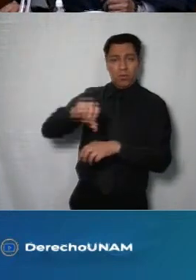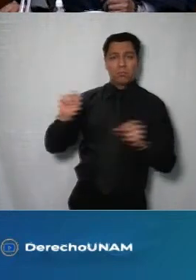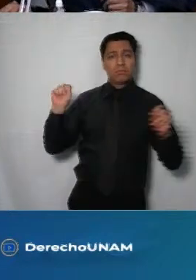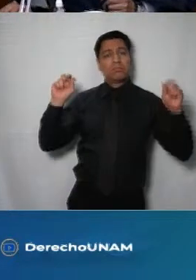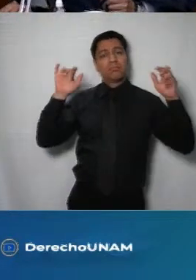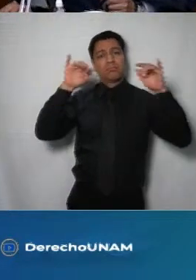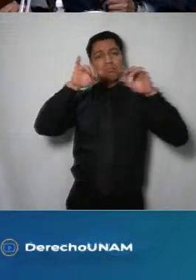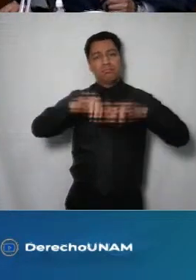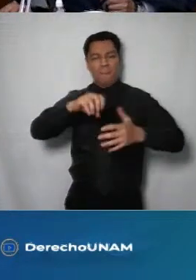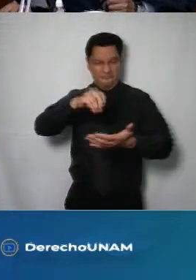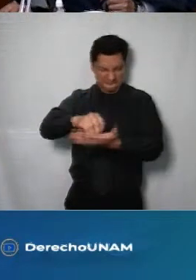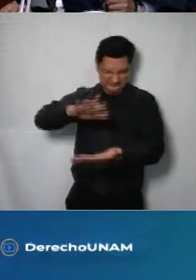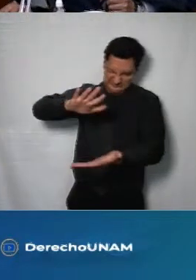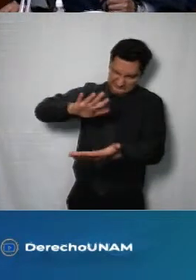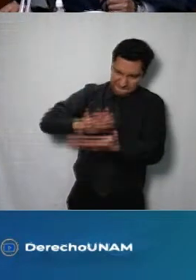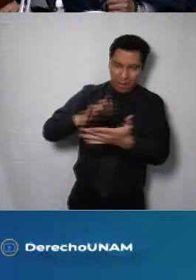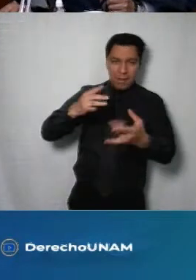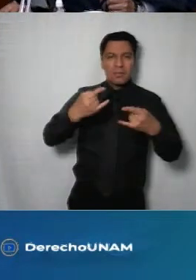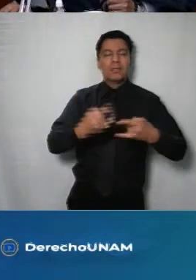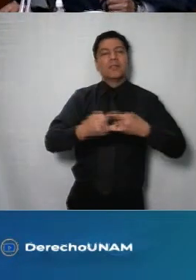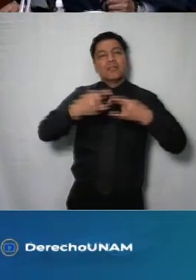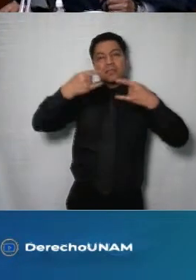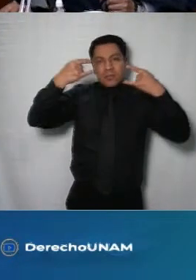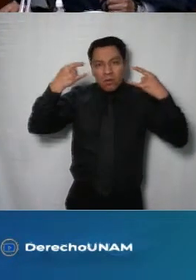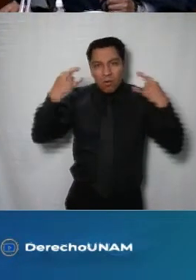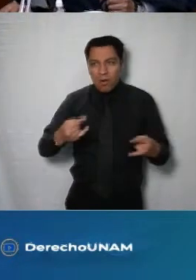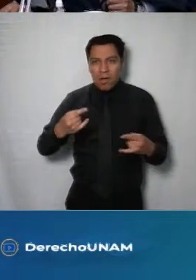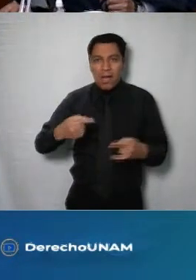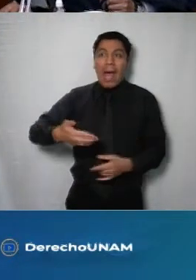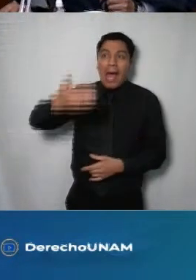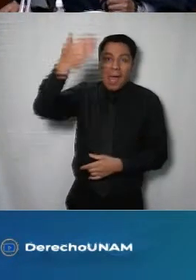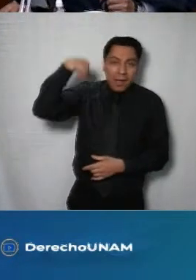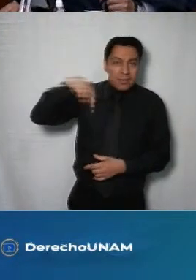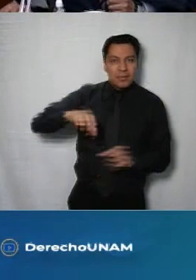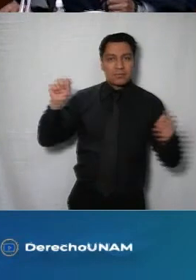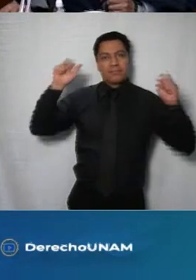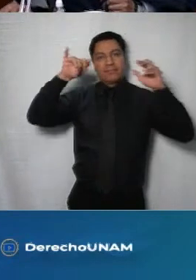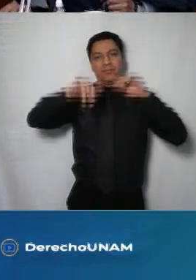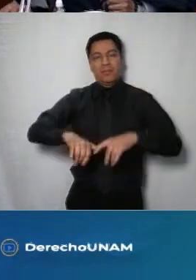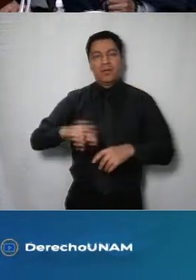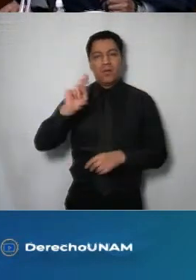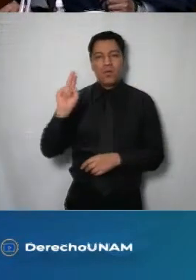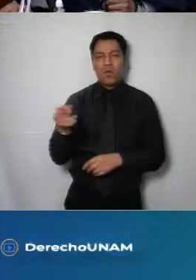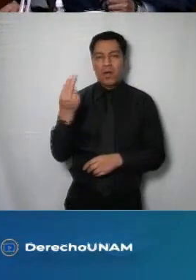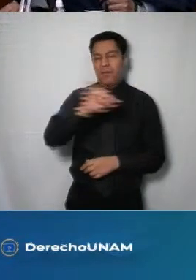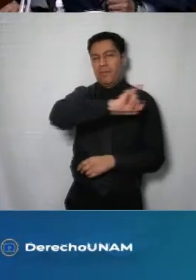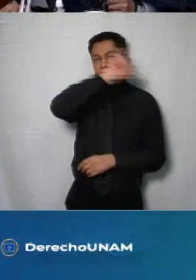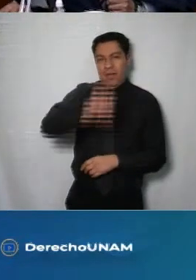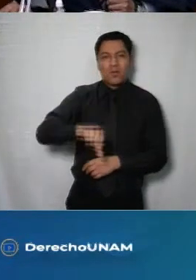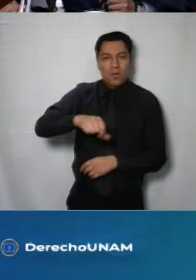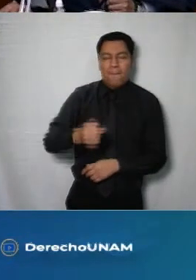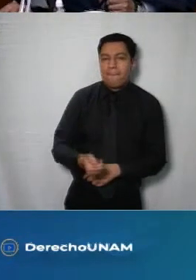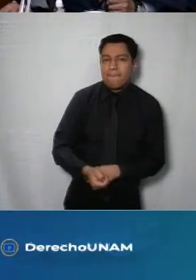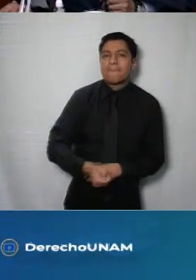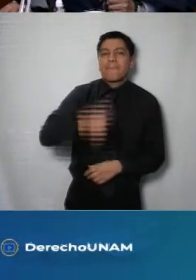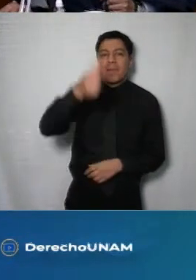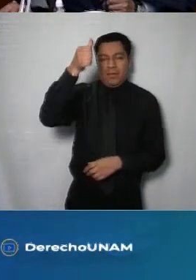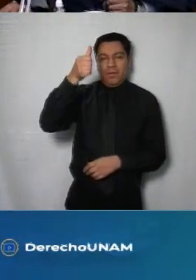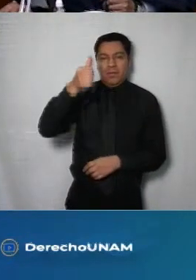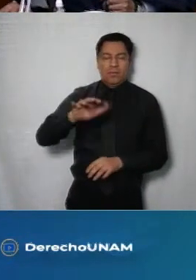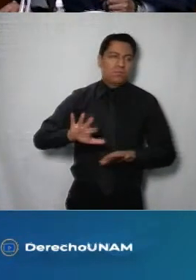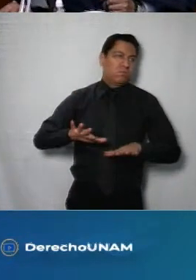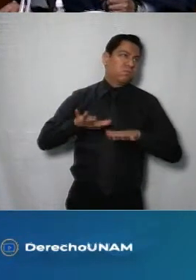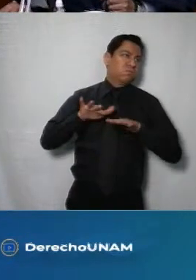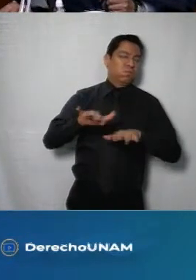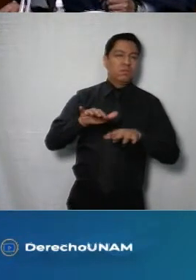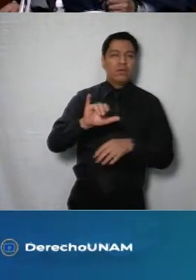sesión que ya es histórica una jornada universitaria por la transparencia y la privacidad 2024 y la séptima sesión del